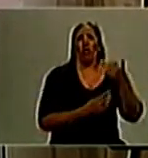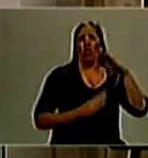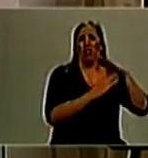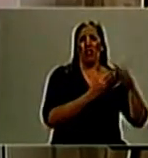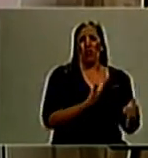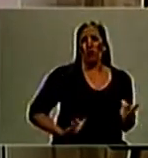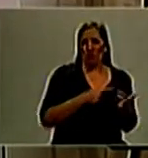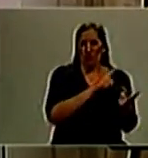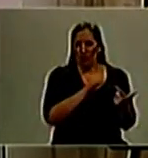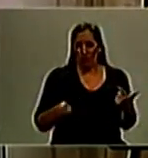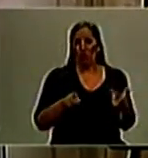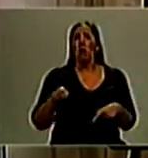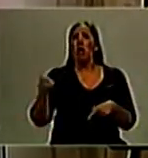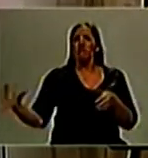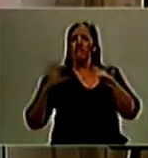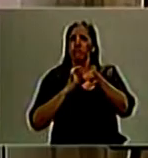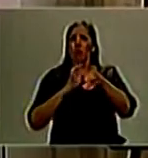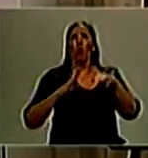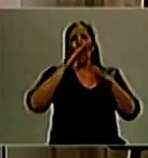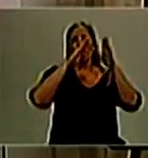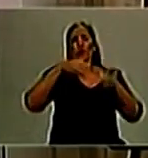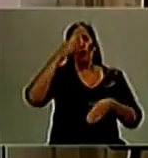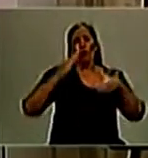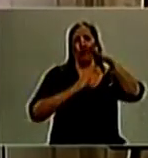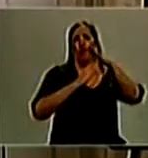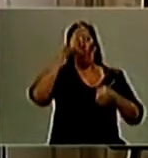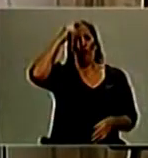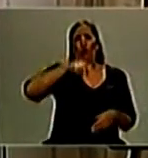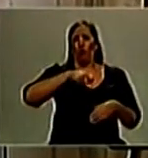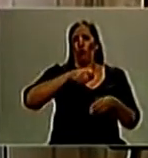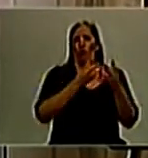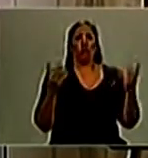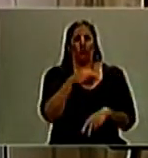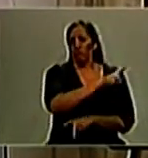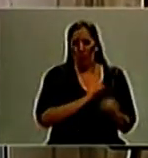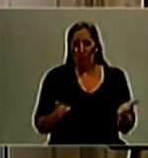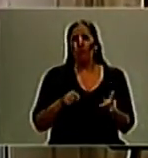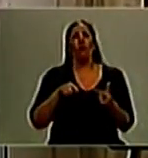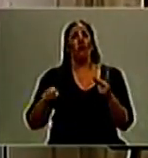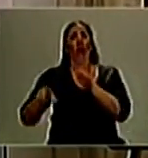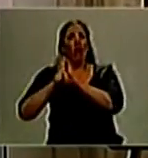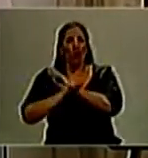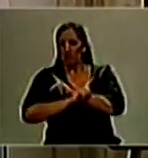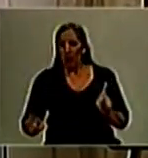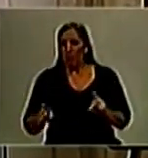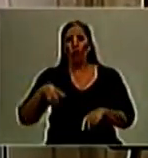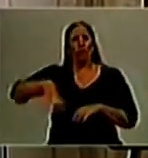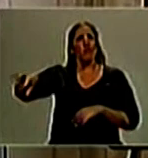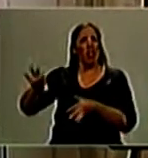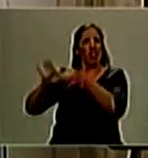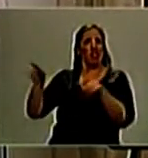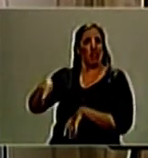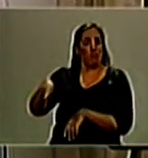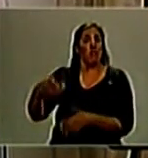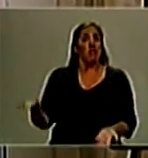no depende de la Corte, no depende del Poder Legislativo. Y es muy importante que alguien al que la Constitución Nacional